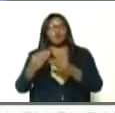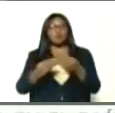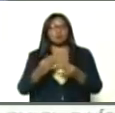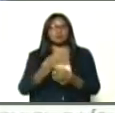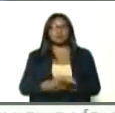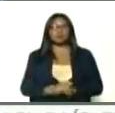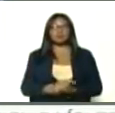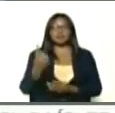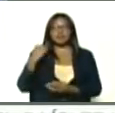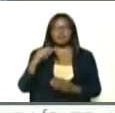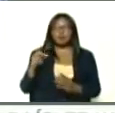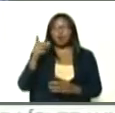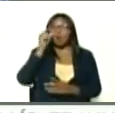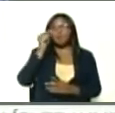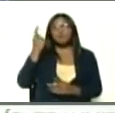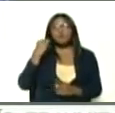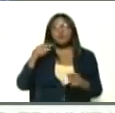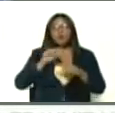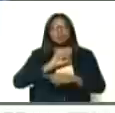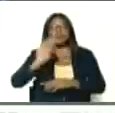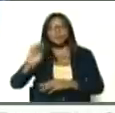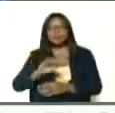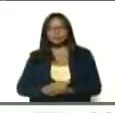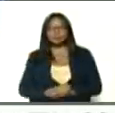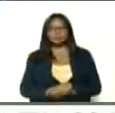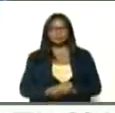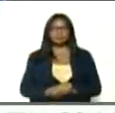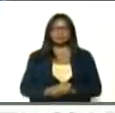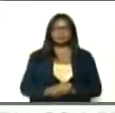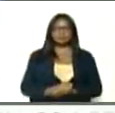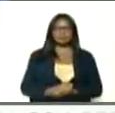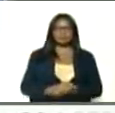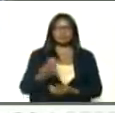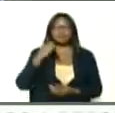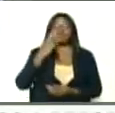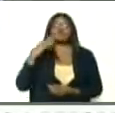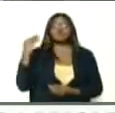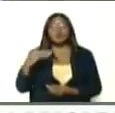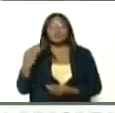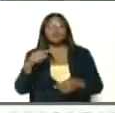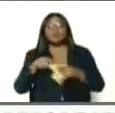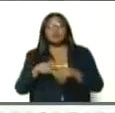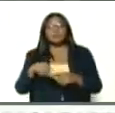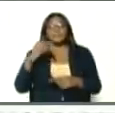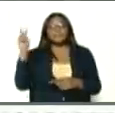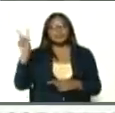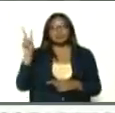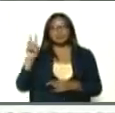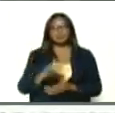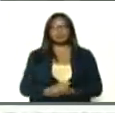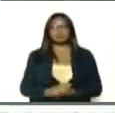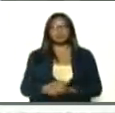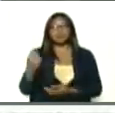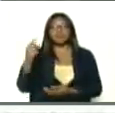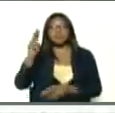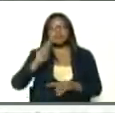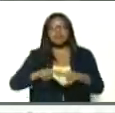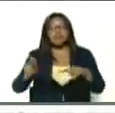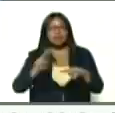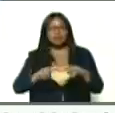con ustedes, hombres y mujeres de la patria, cuento con ustedes, juventud de Venezuela, cuento contigo, niños,